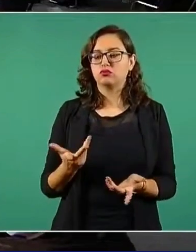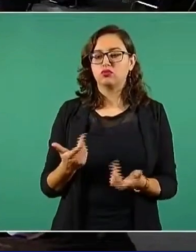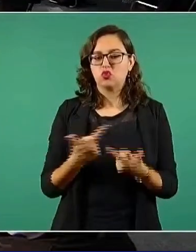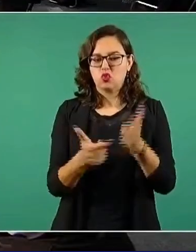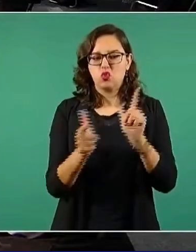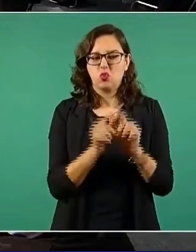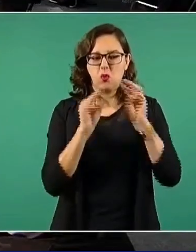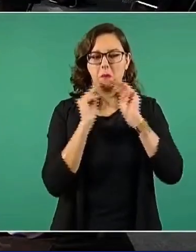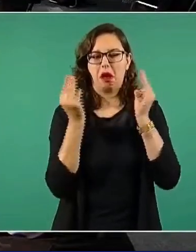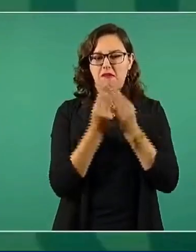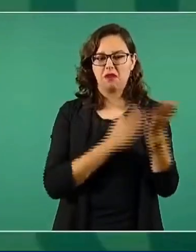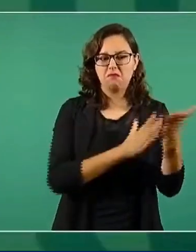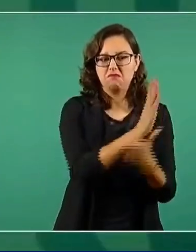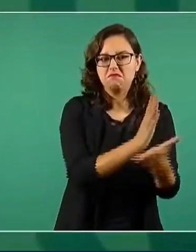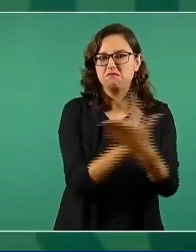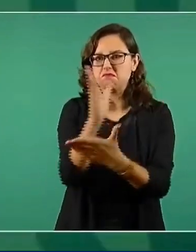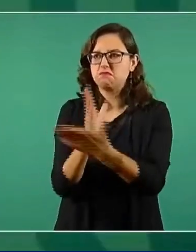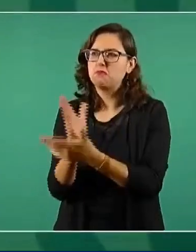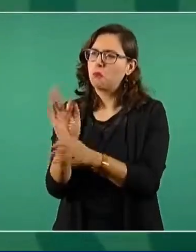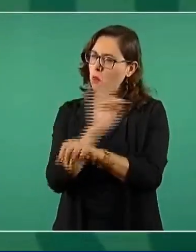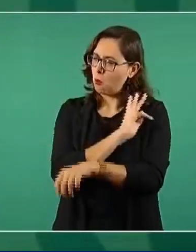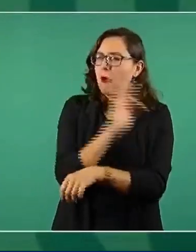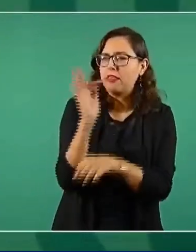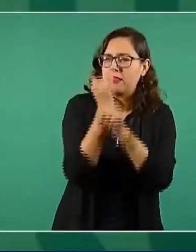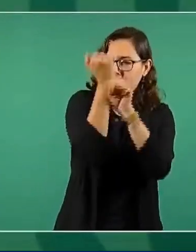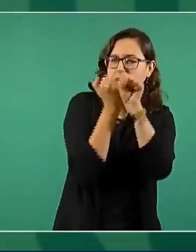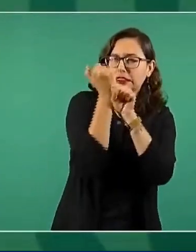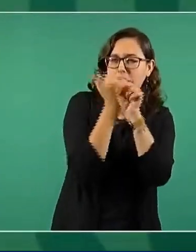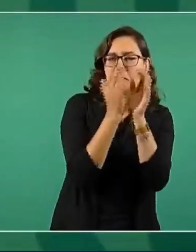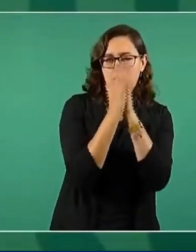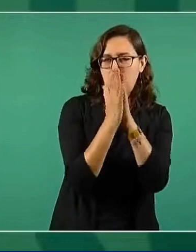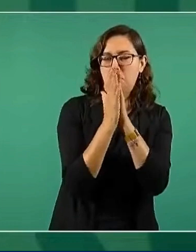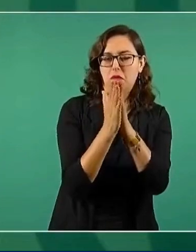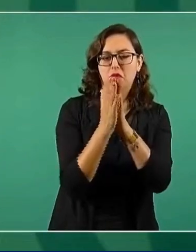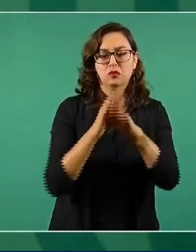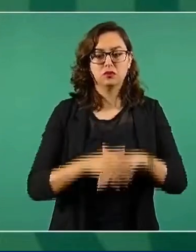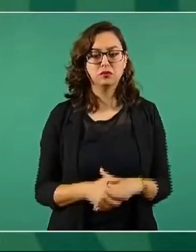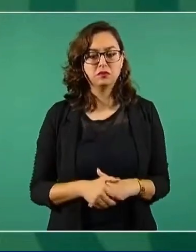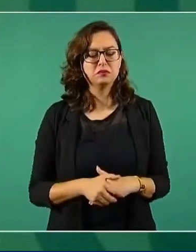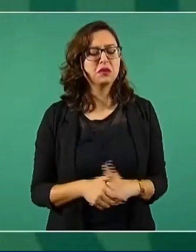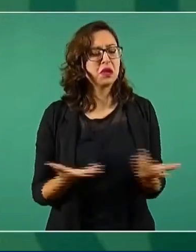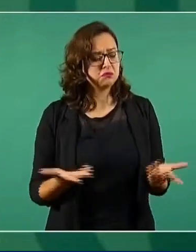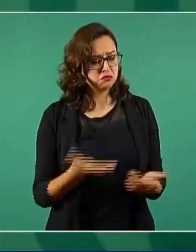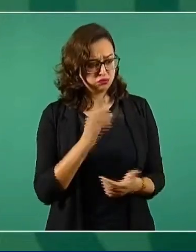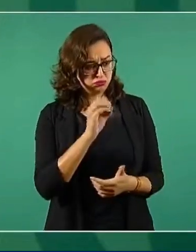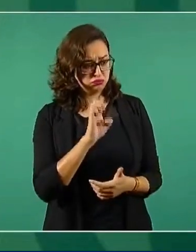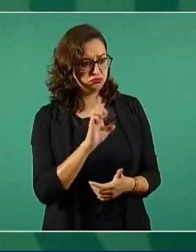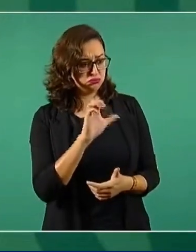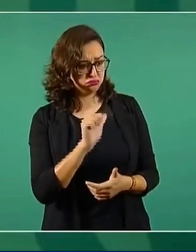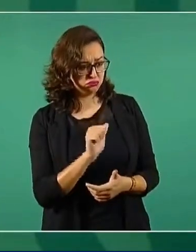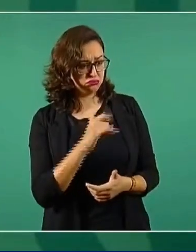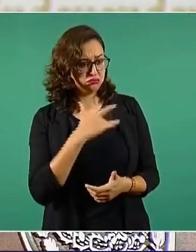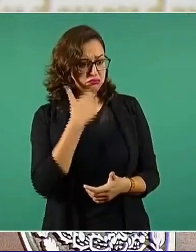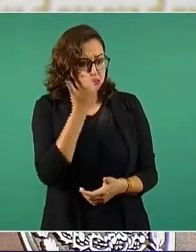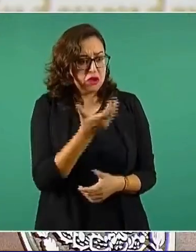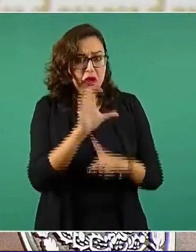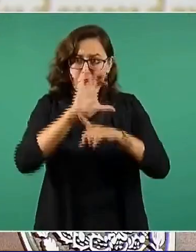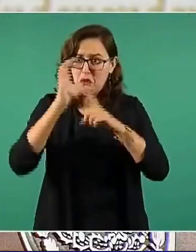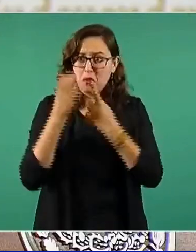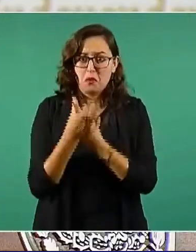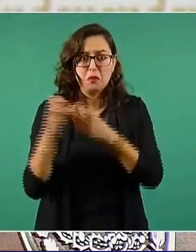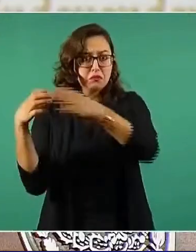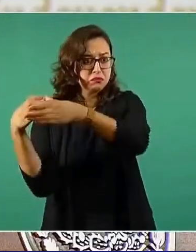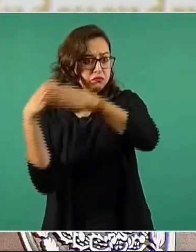lo decide, que vengan, están las puertas abiertas